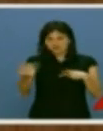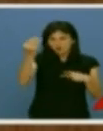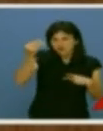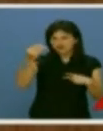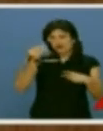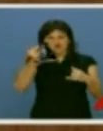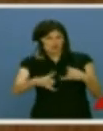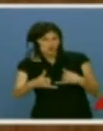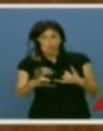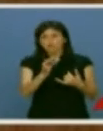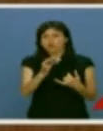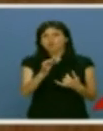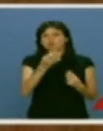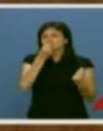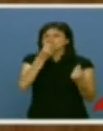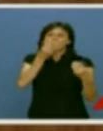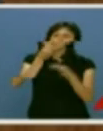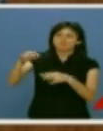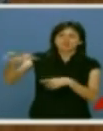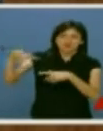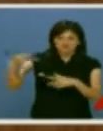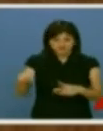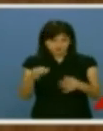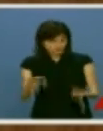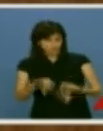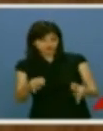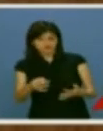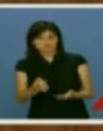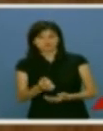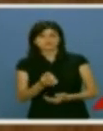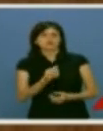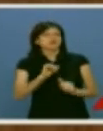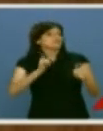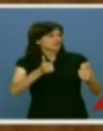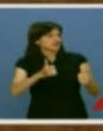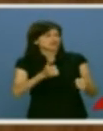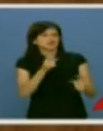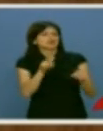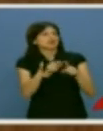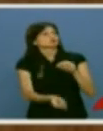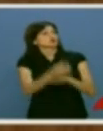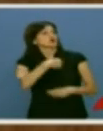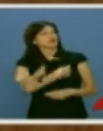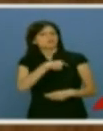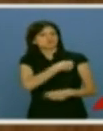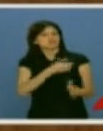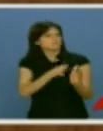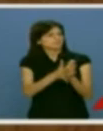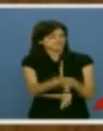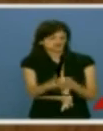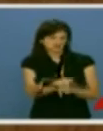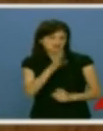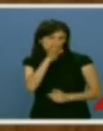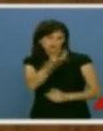o van a seguir buscando responsables fuera, como siempre. De salida sugiero que pongamos en marcha ya la Comisión Permanente Legislativa que se encargue